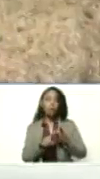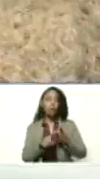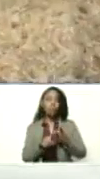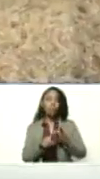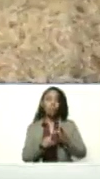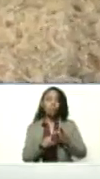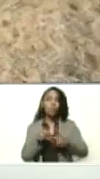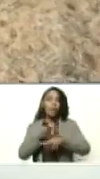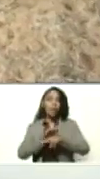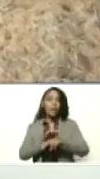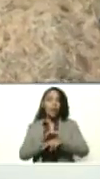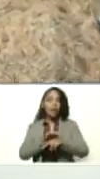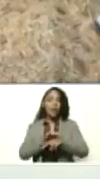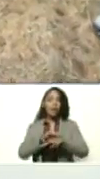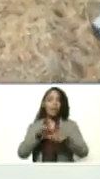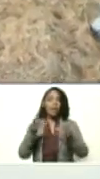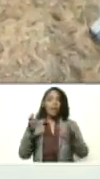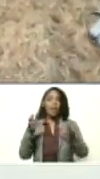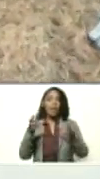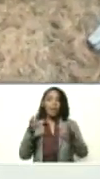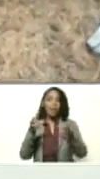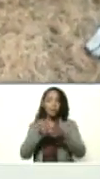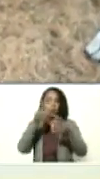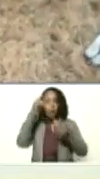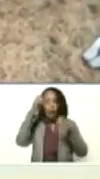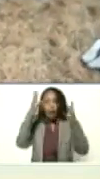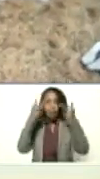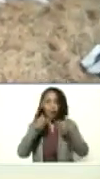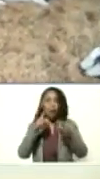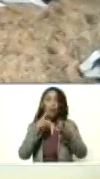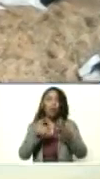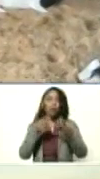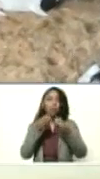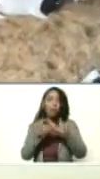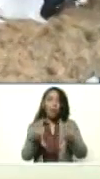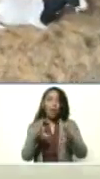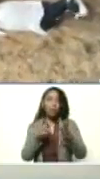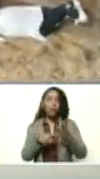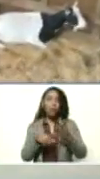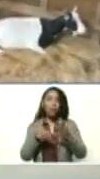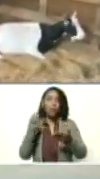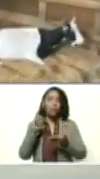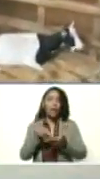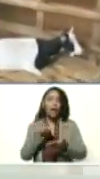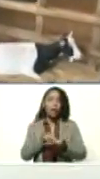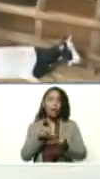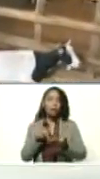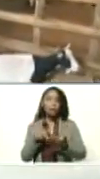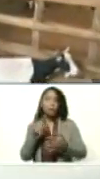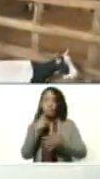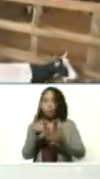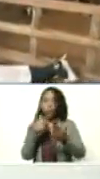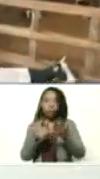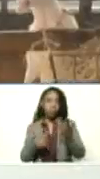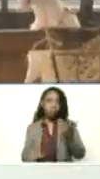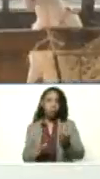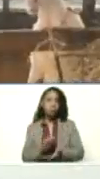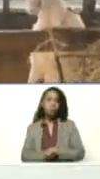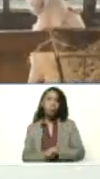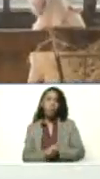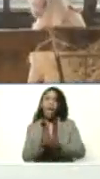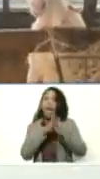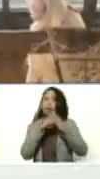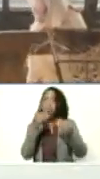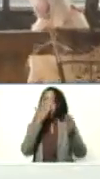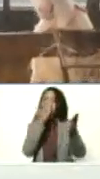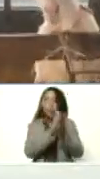carne de ganado huevo cabra etcétera en todos